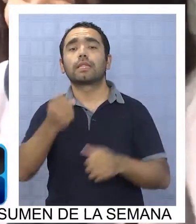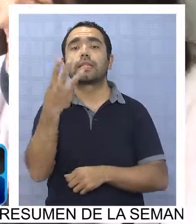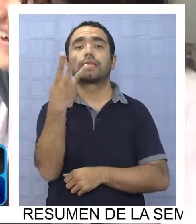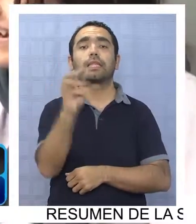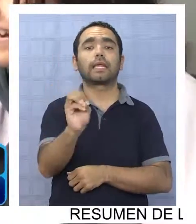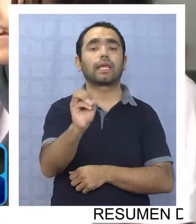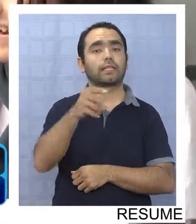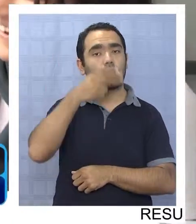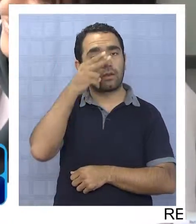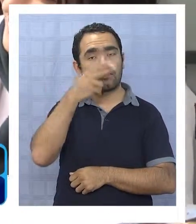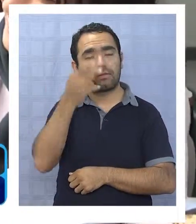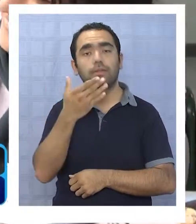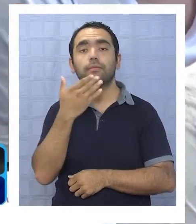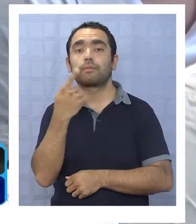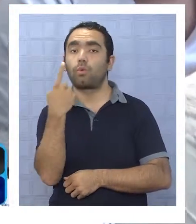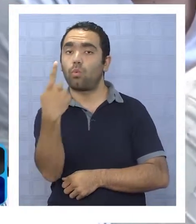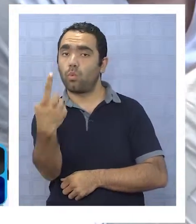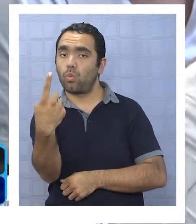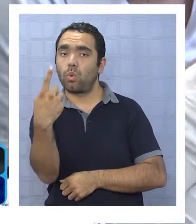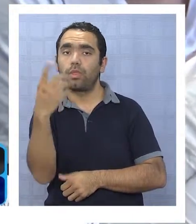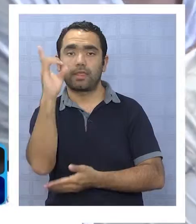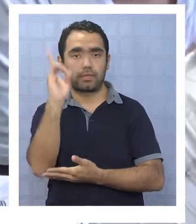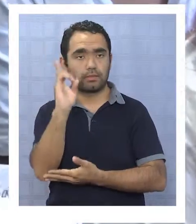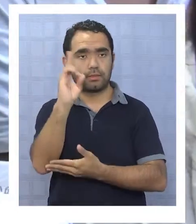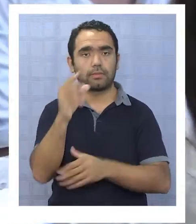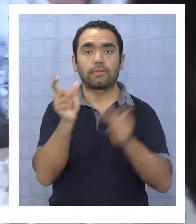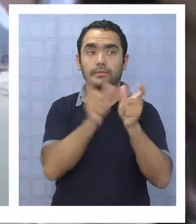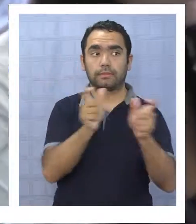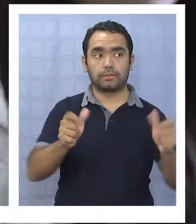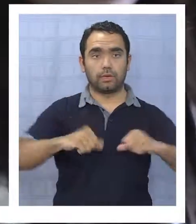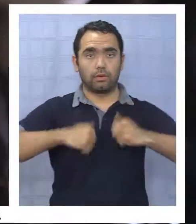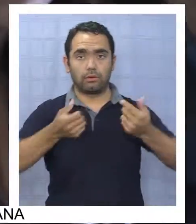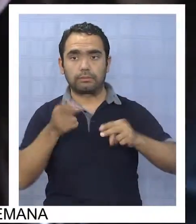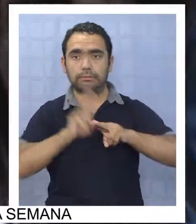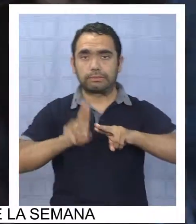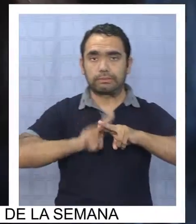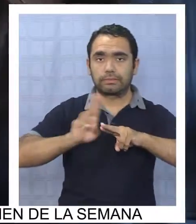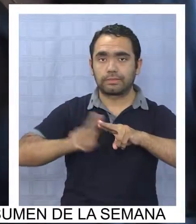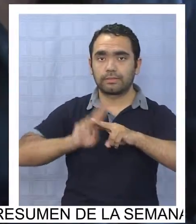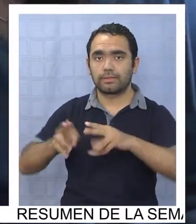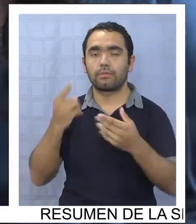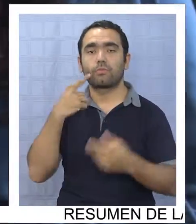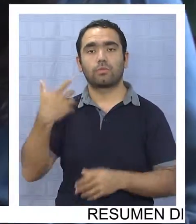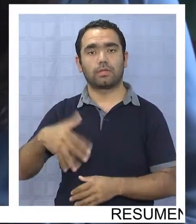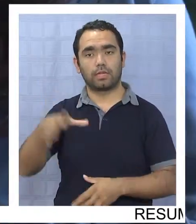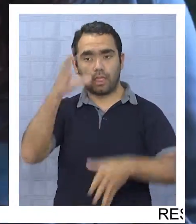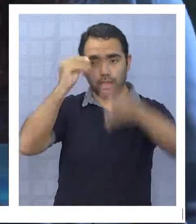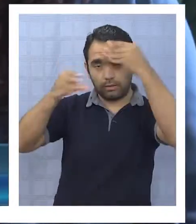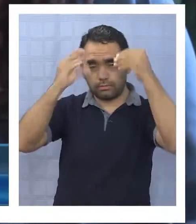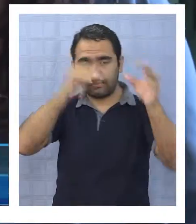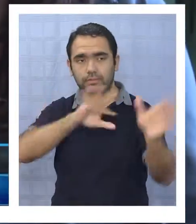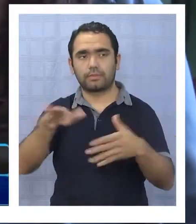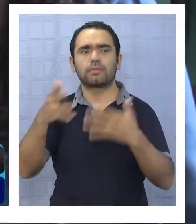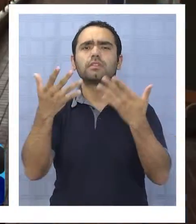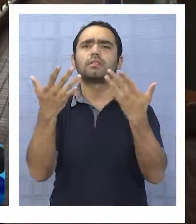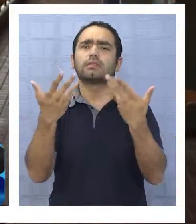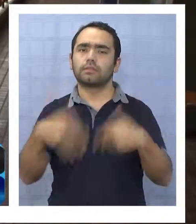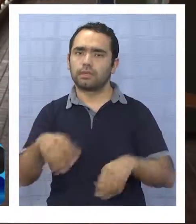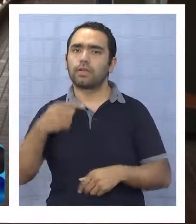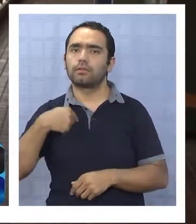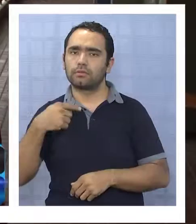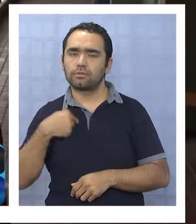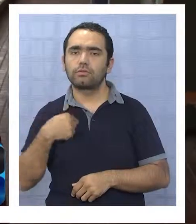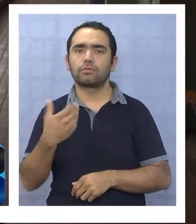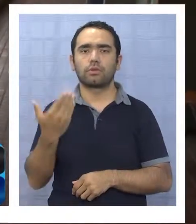noviembre y 1 de diciembre y los jóvenes agotan todos los mecanismos para estar bien preparados. Con facsímele estaba